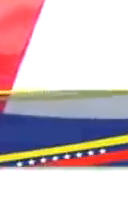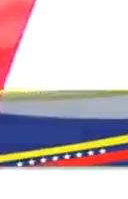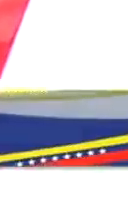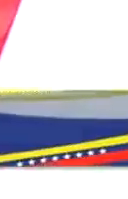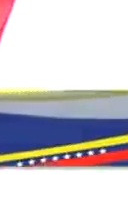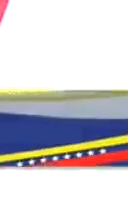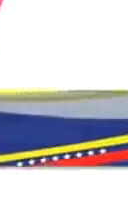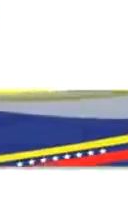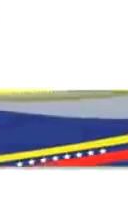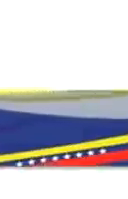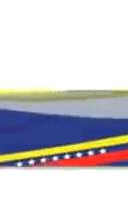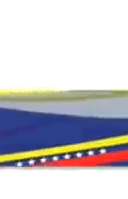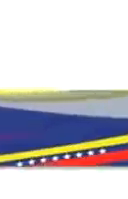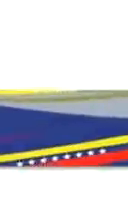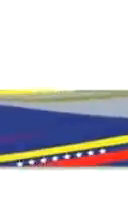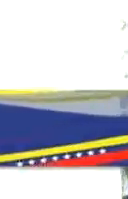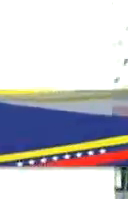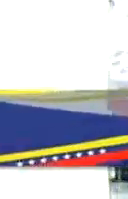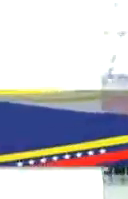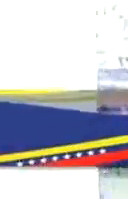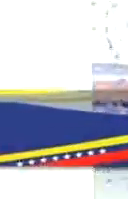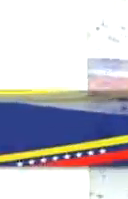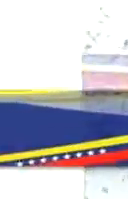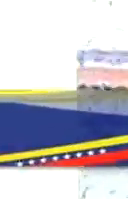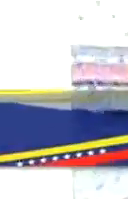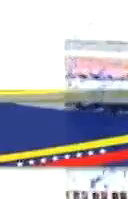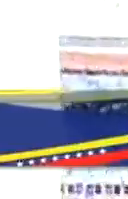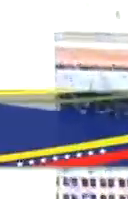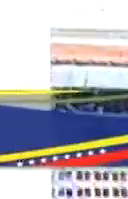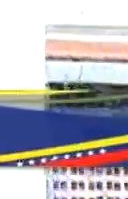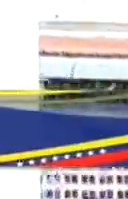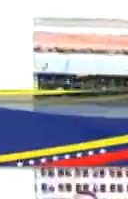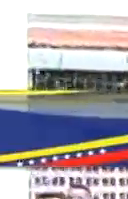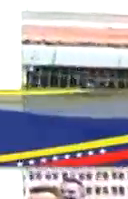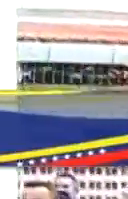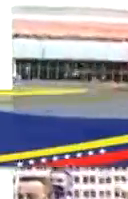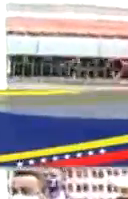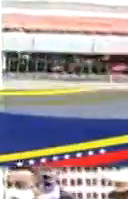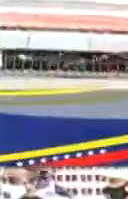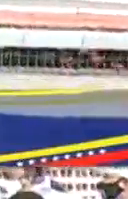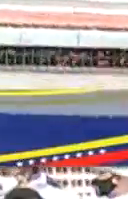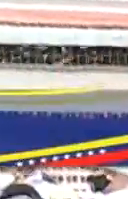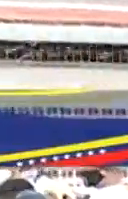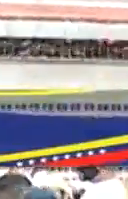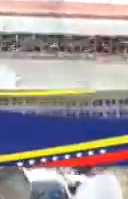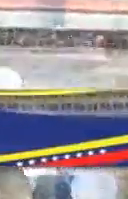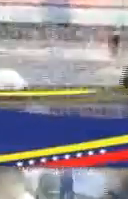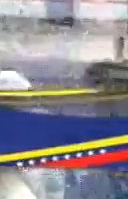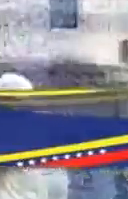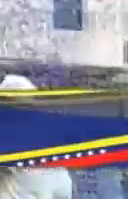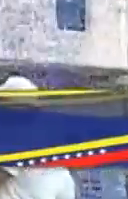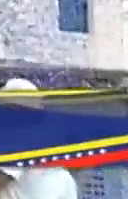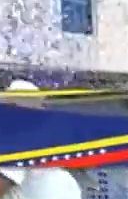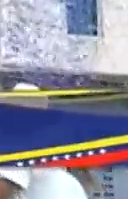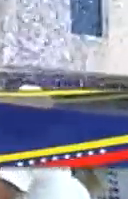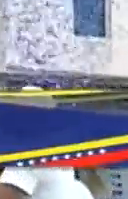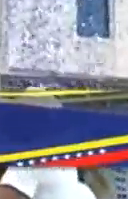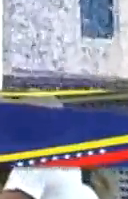Trabajando estoy alegre y me quiere mi negrito Trabaja negro,